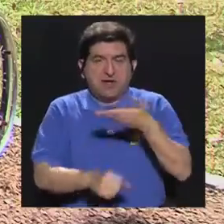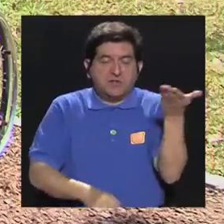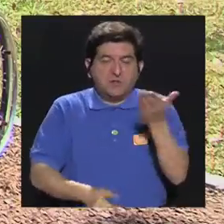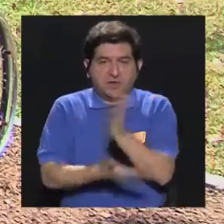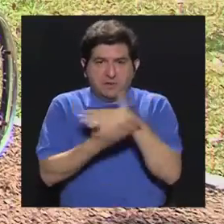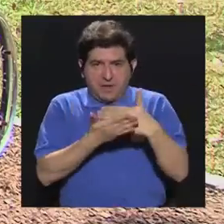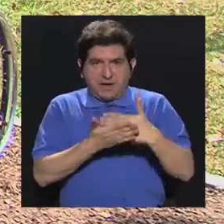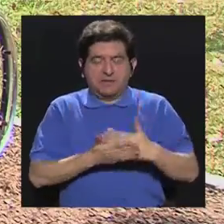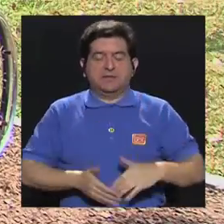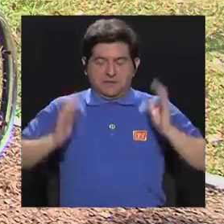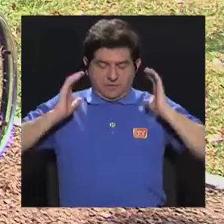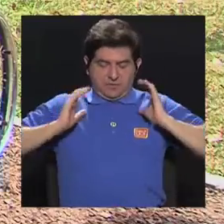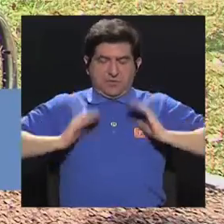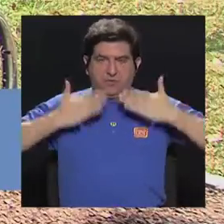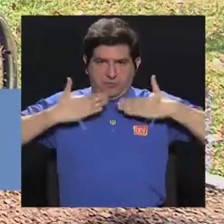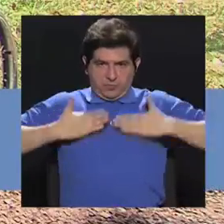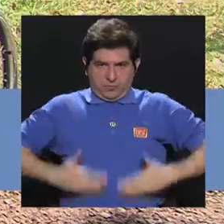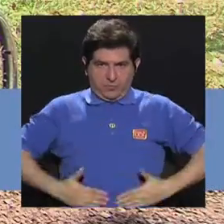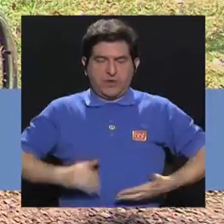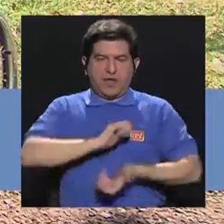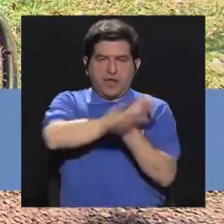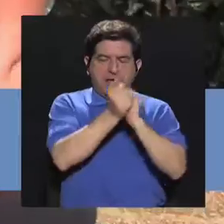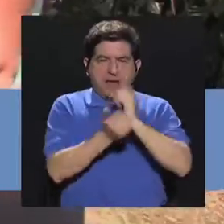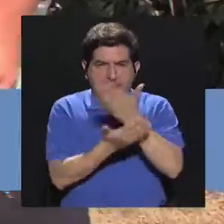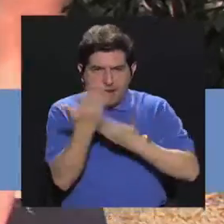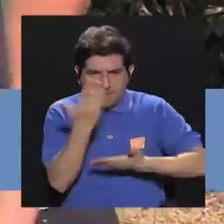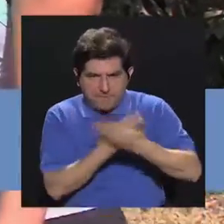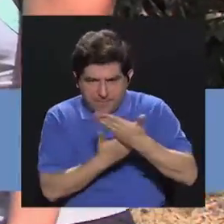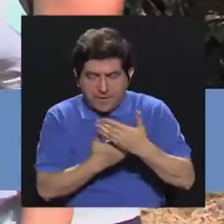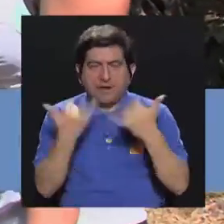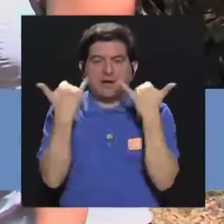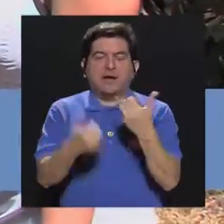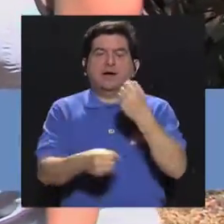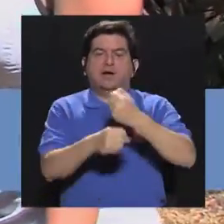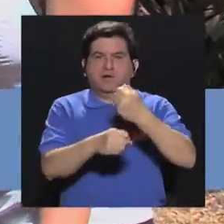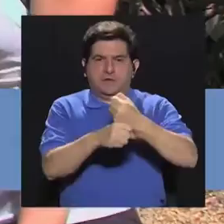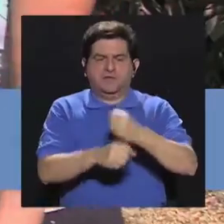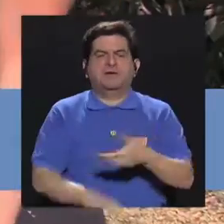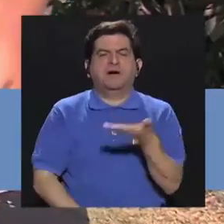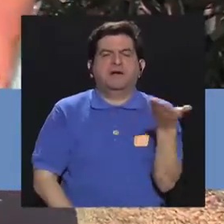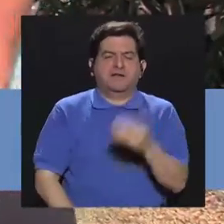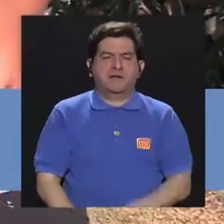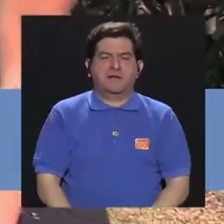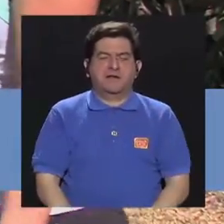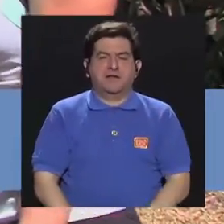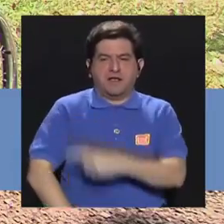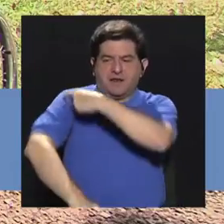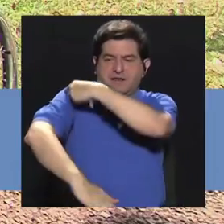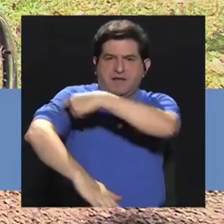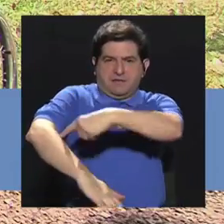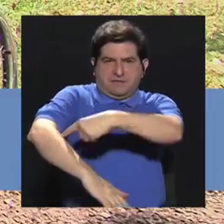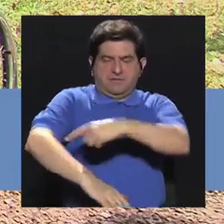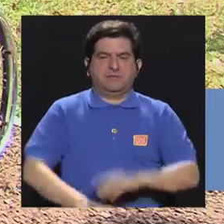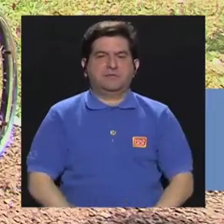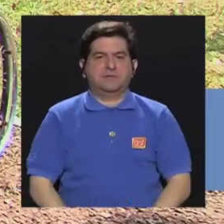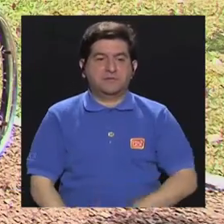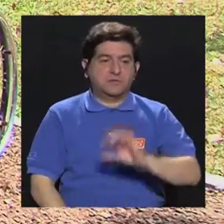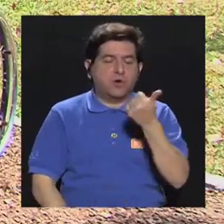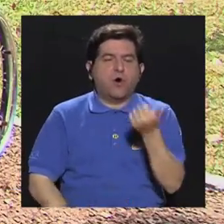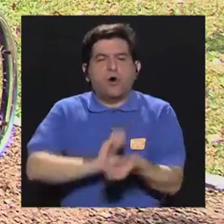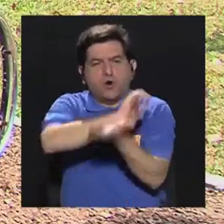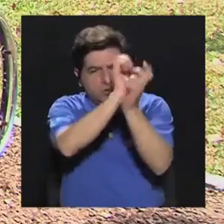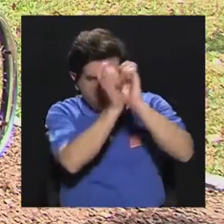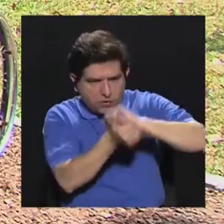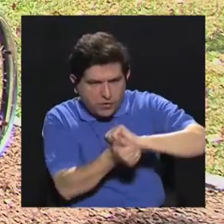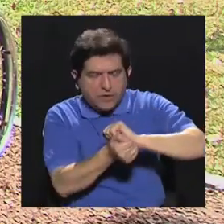trabajando el tren superior y cambiamos de mano. En este ejercicio estamos trabajando más que todo el antebrazo. Otra